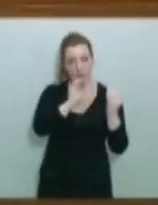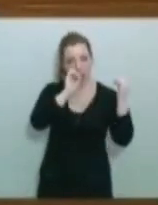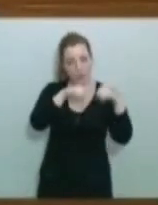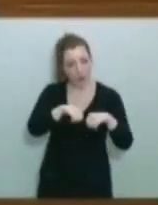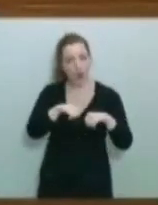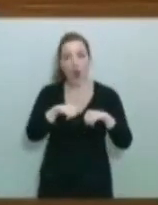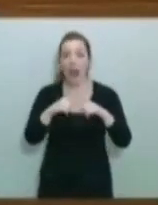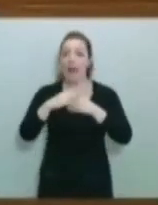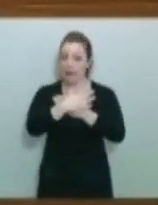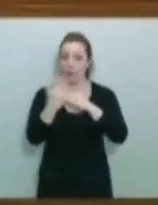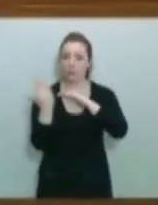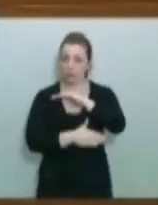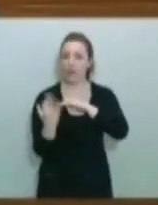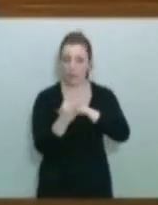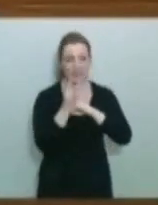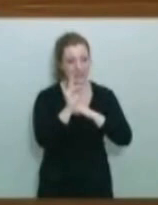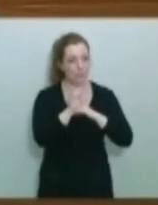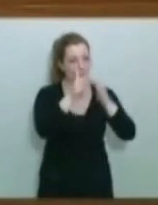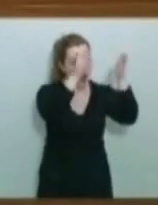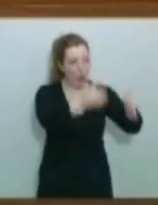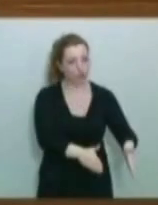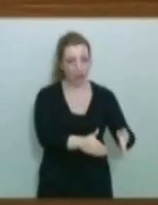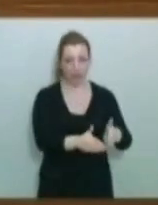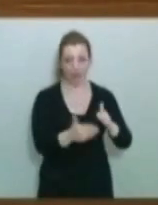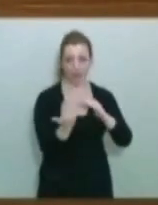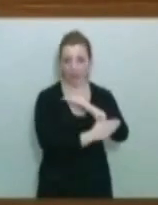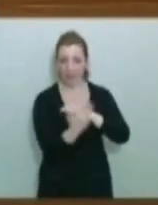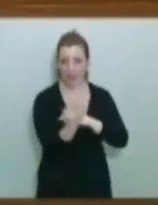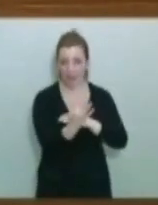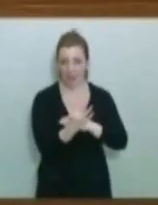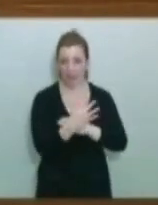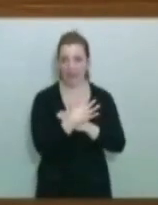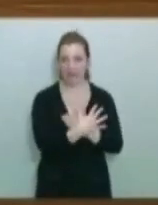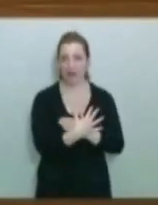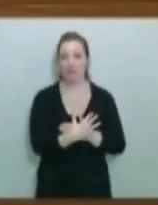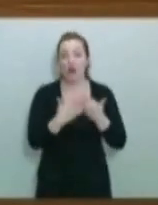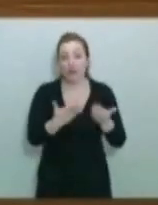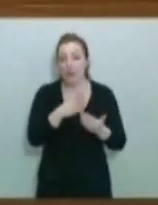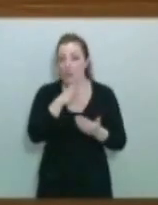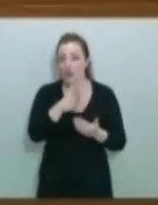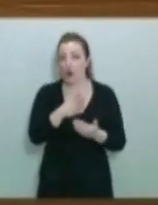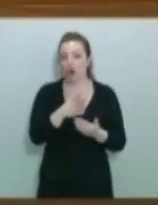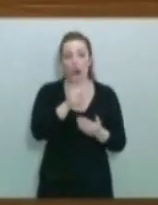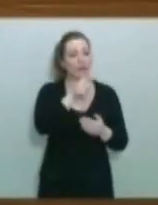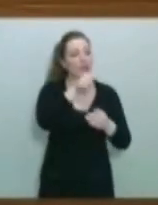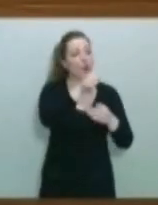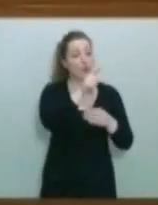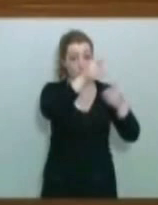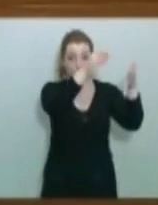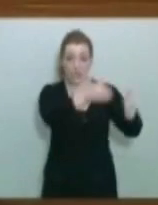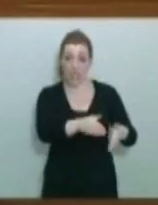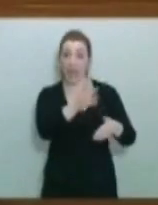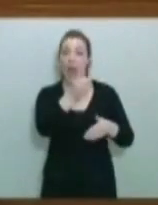campo, pero al campo que hay que acotar es a usted. Hay que acotarle. Porque usted se cree que usted es no solo de apellido campo, usted se cree que